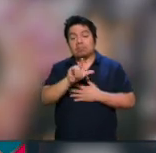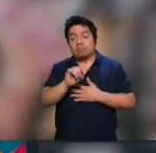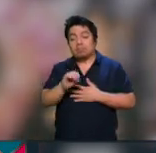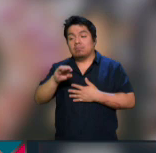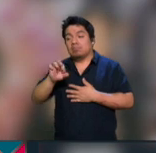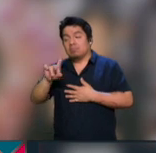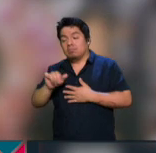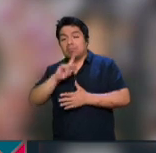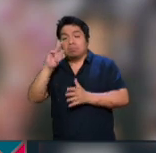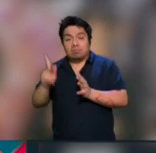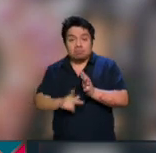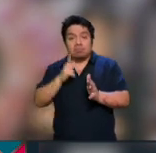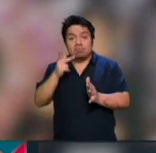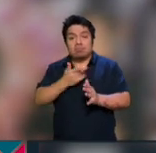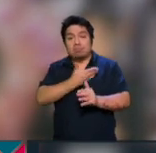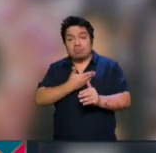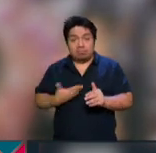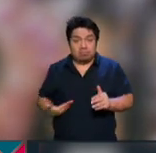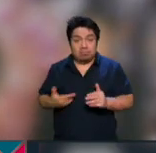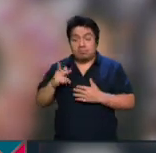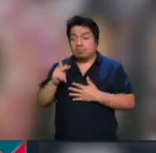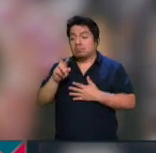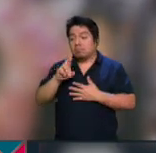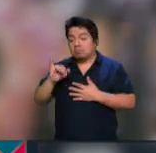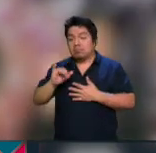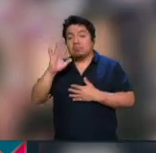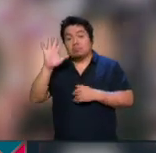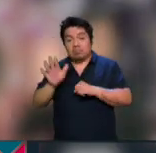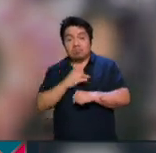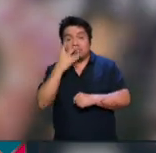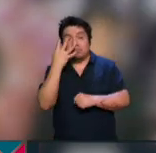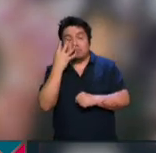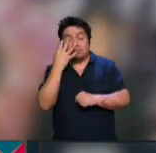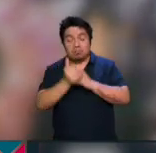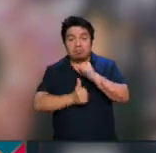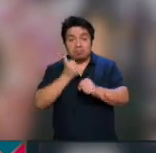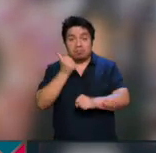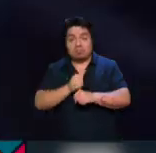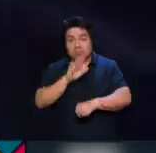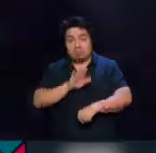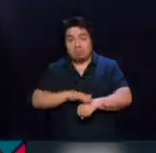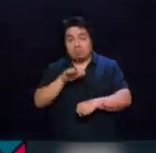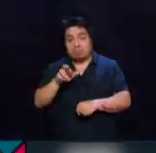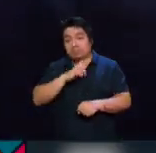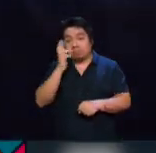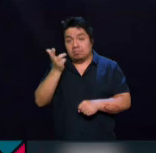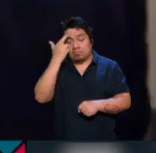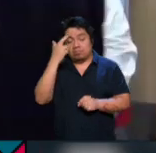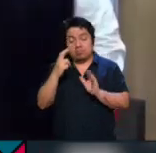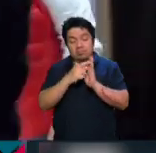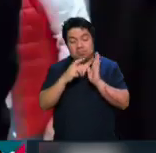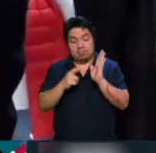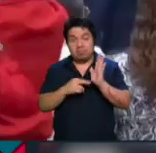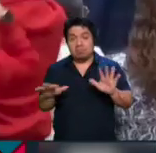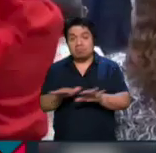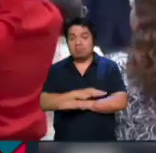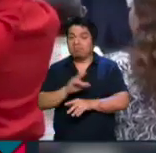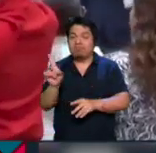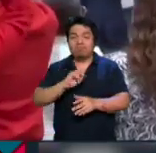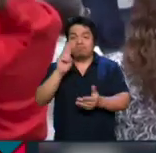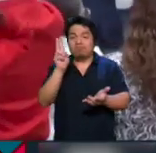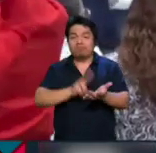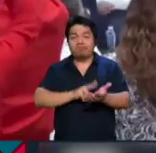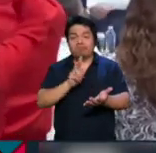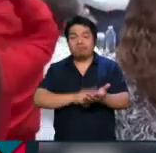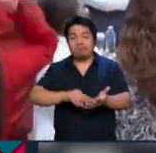Moreno se reeligiera en la presidencia de esta fuerza política por cuatro años más. Le recuerdo que las modificaciones internas en el PRI se invalidaron en la primera